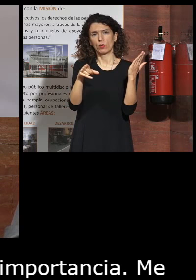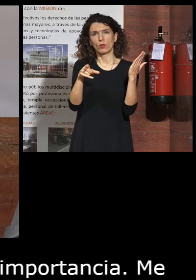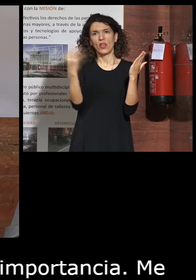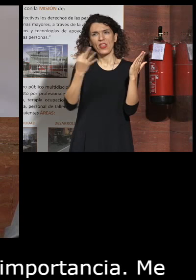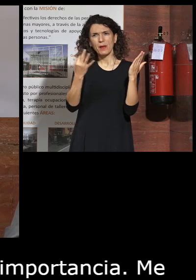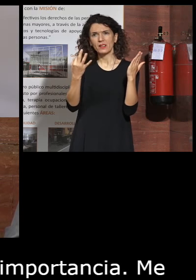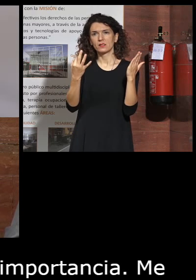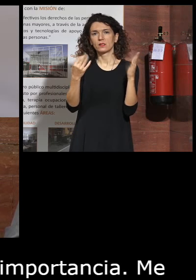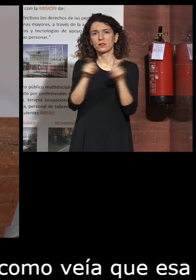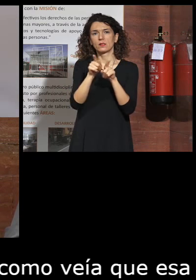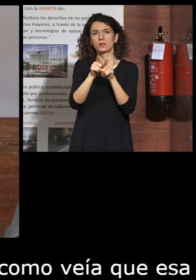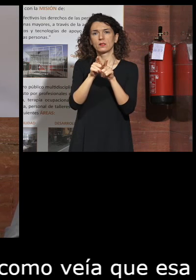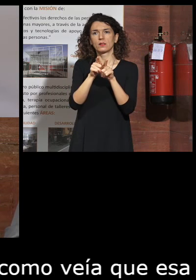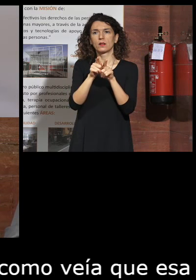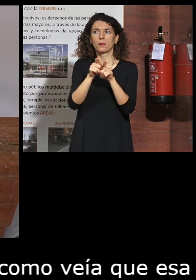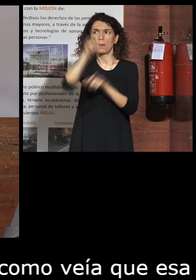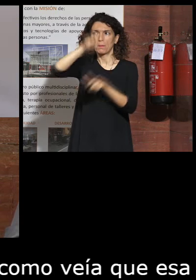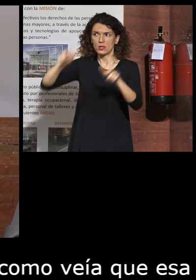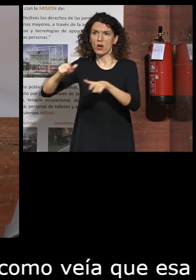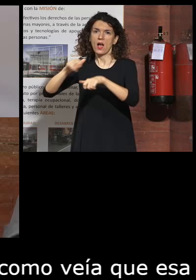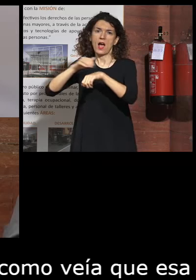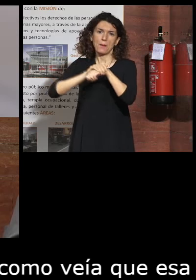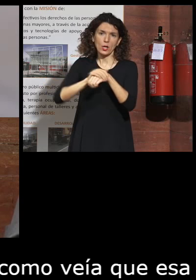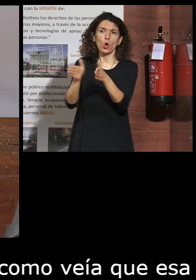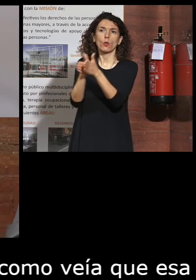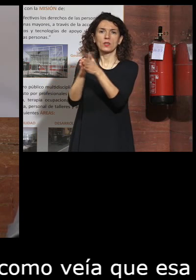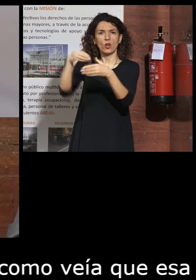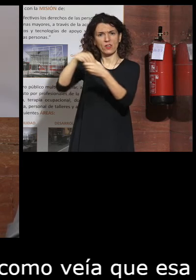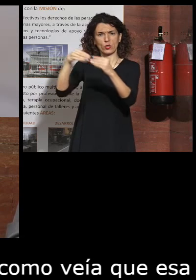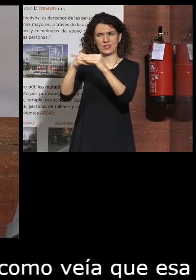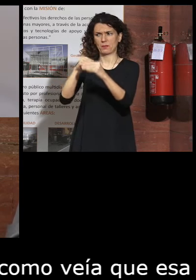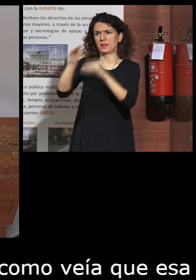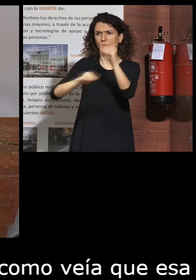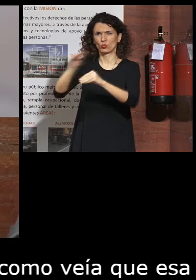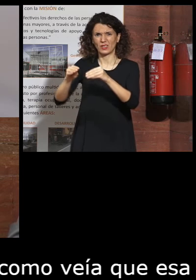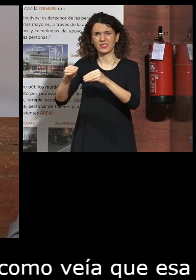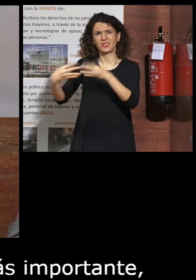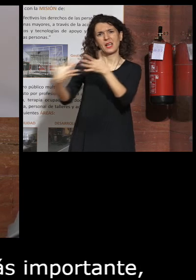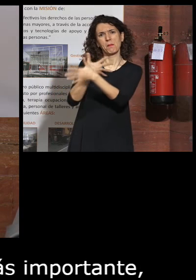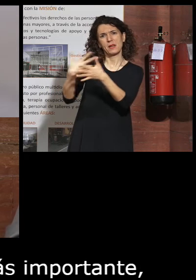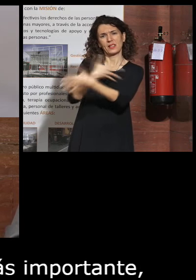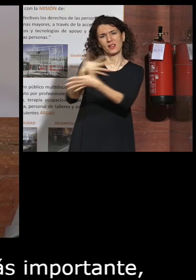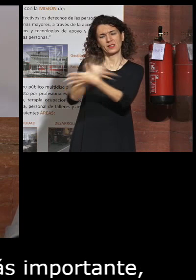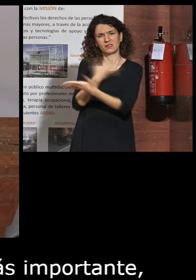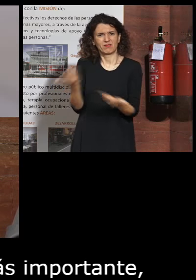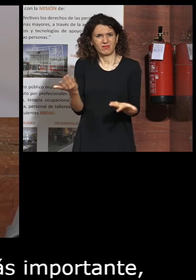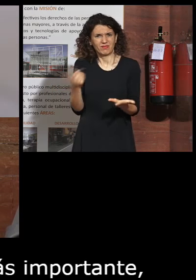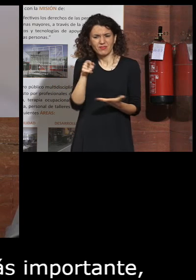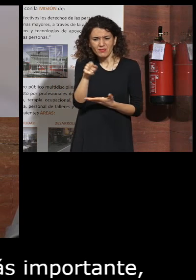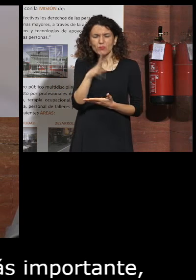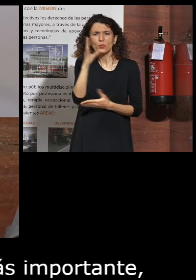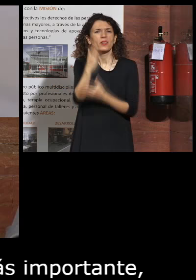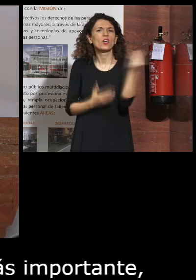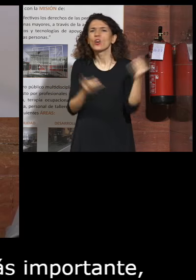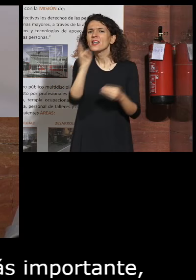tenéis que explicar a mí junto con mi gente mis queridos amigos y compañeros del incerso no me tenéis que explicar esto de por error